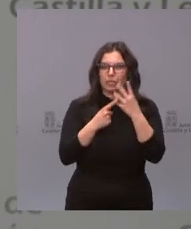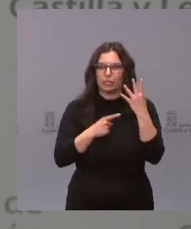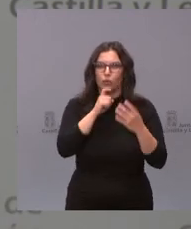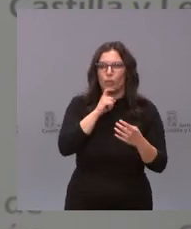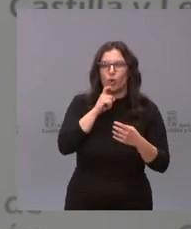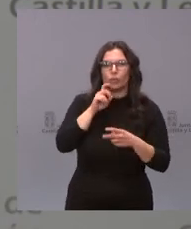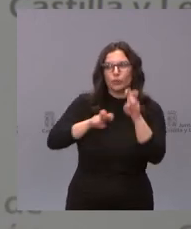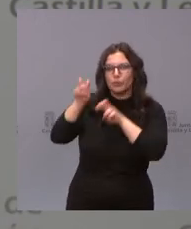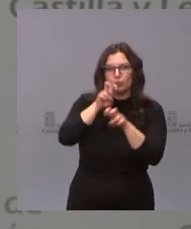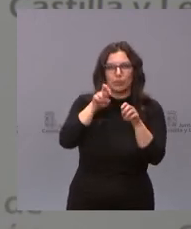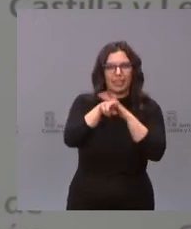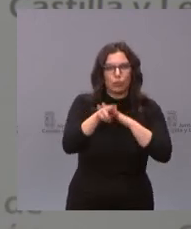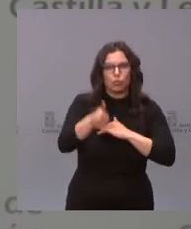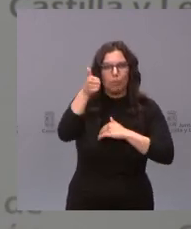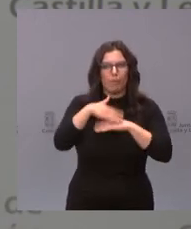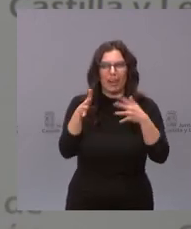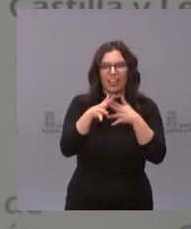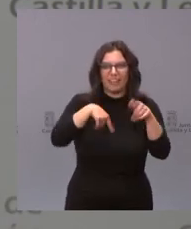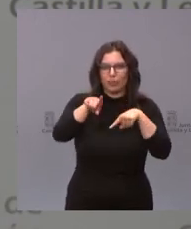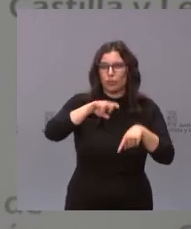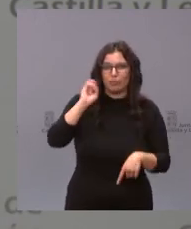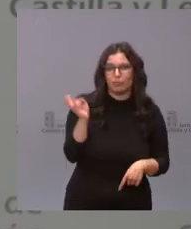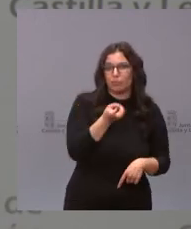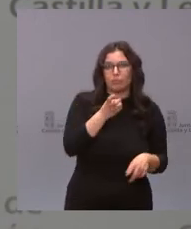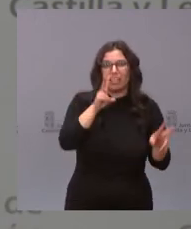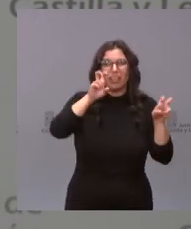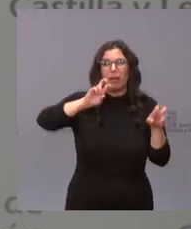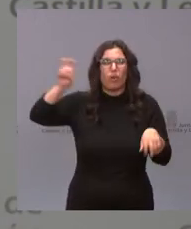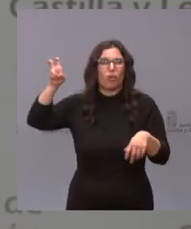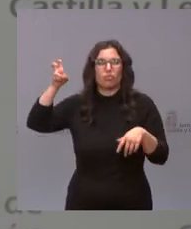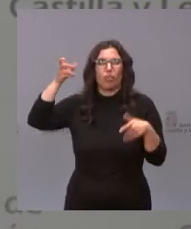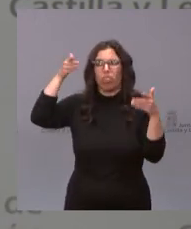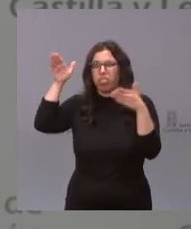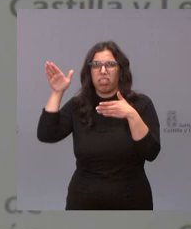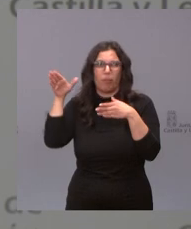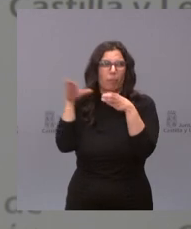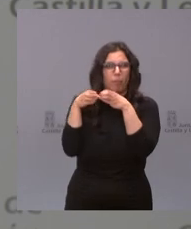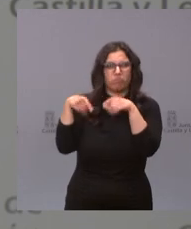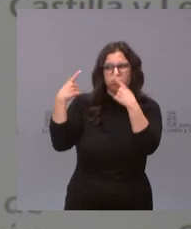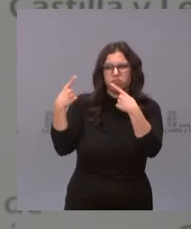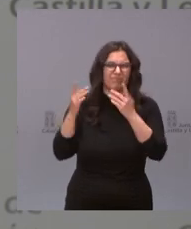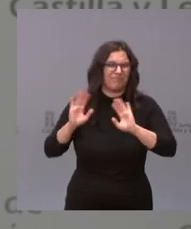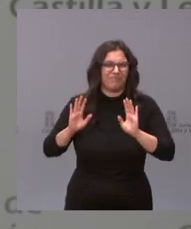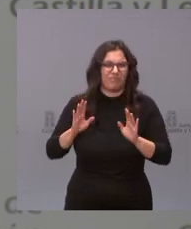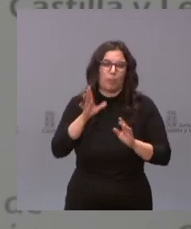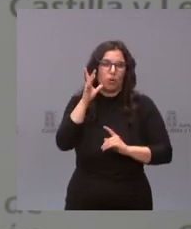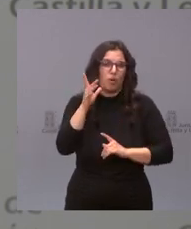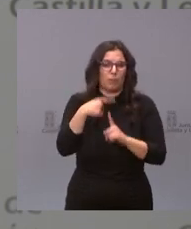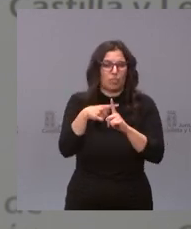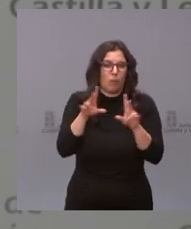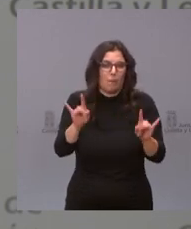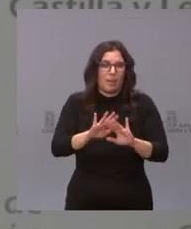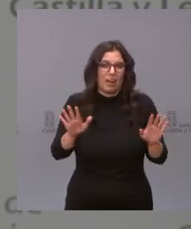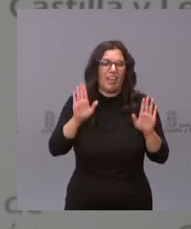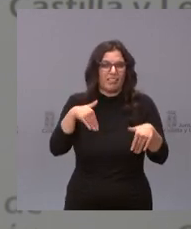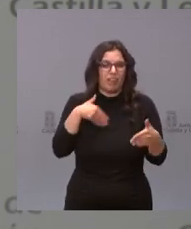recursos en estas infraestructuras y no son otras cuestiones de discusiones de partido que yo creo que no aportan nada sino que dificultan